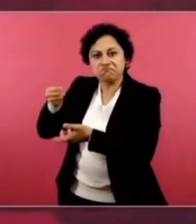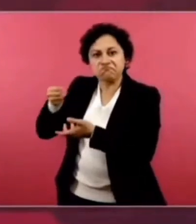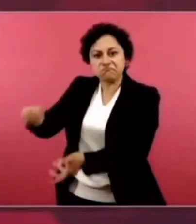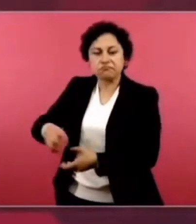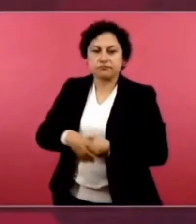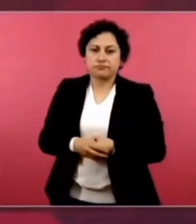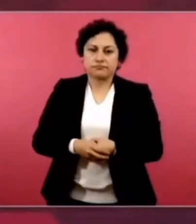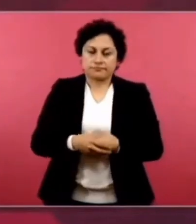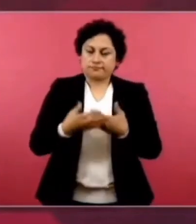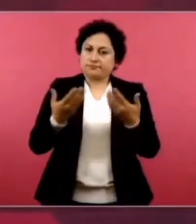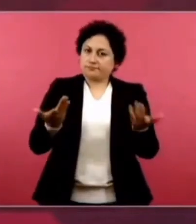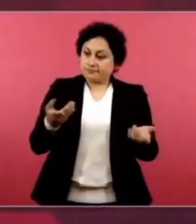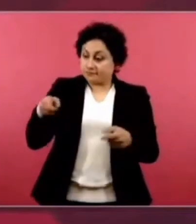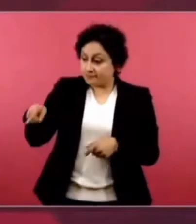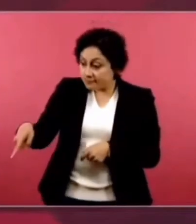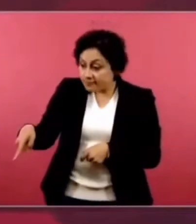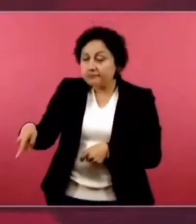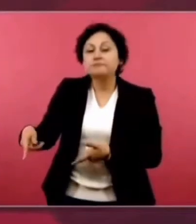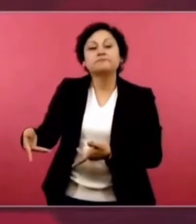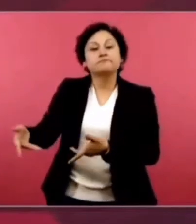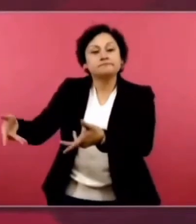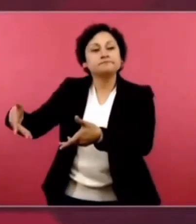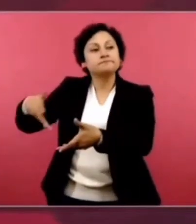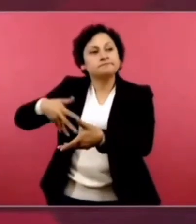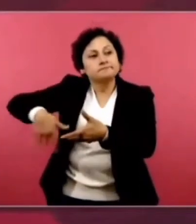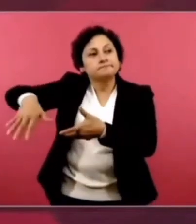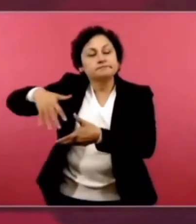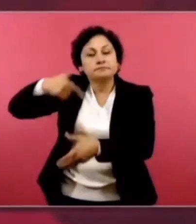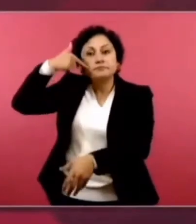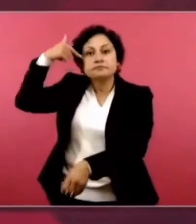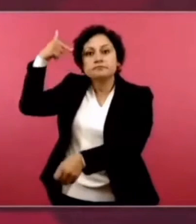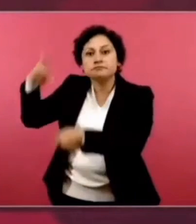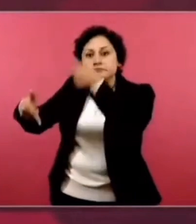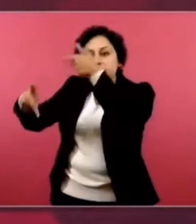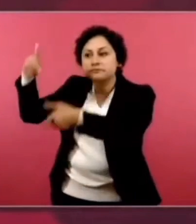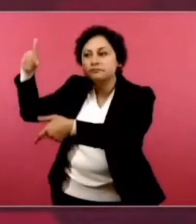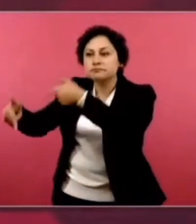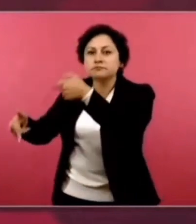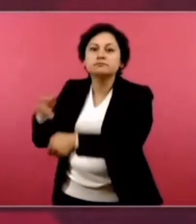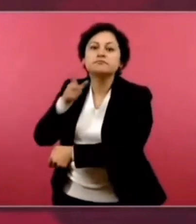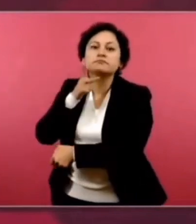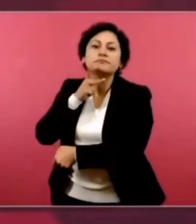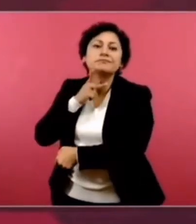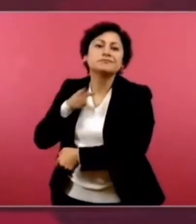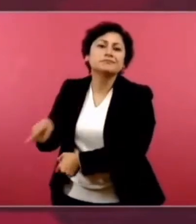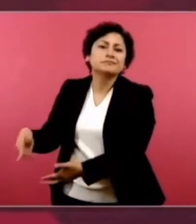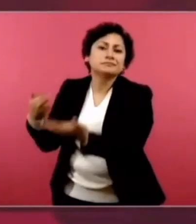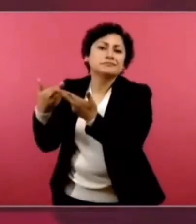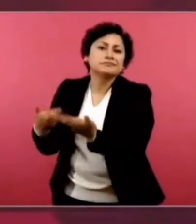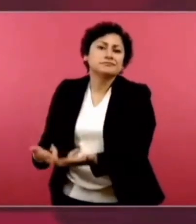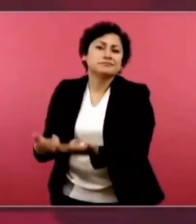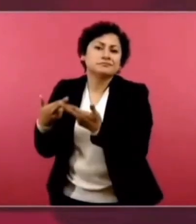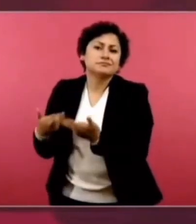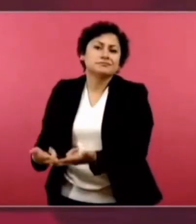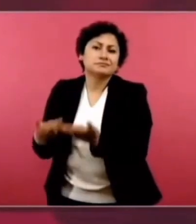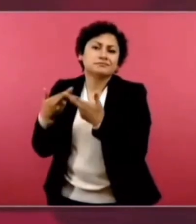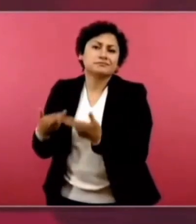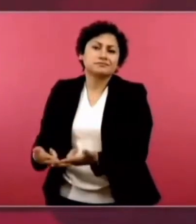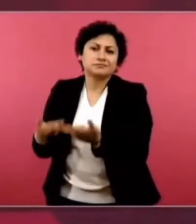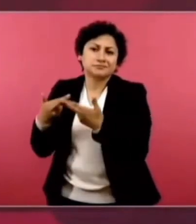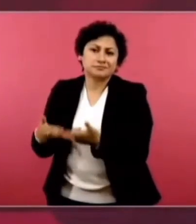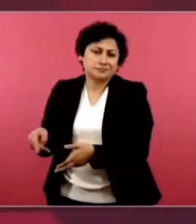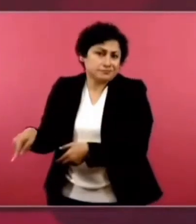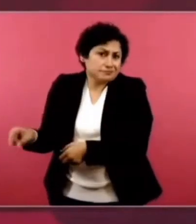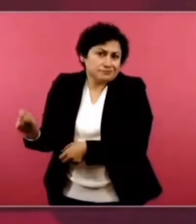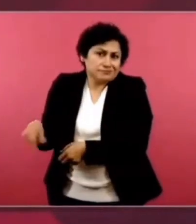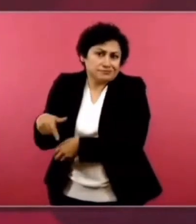exploramos y encontramos petróleo suficiente en estos campos